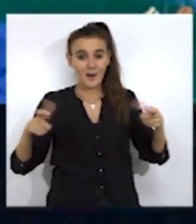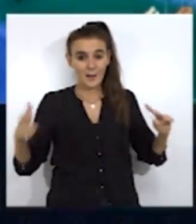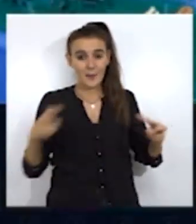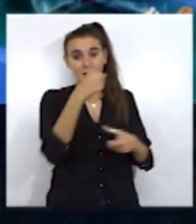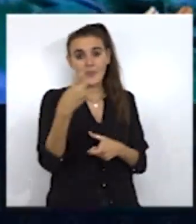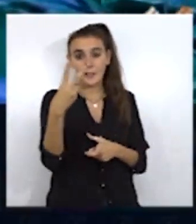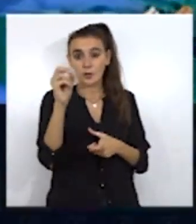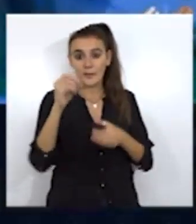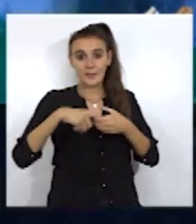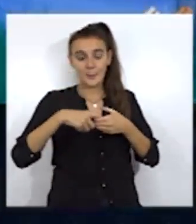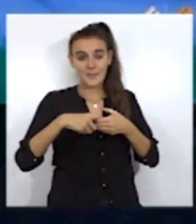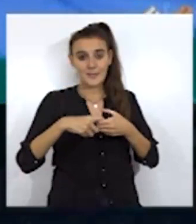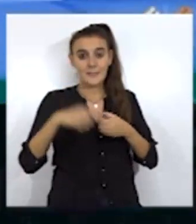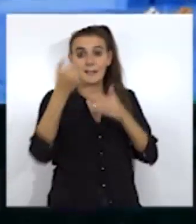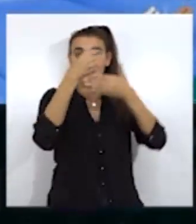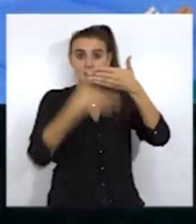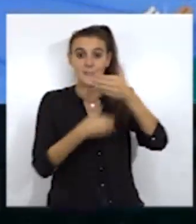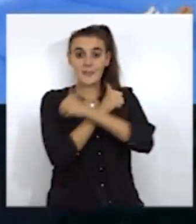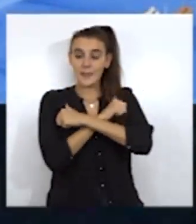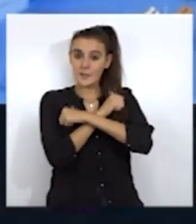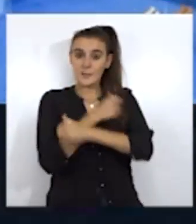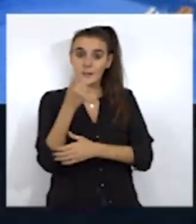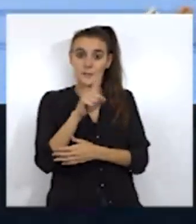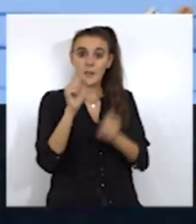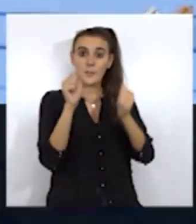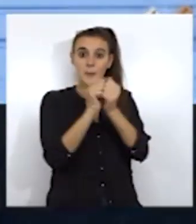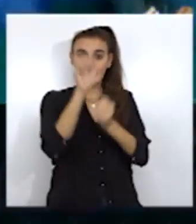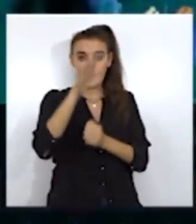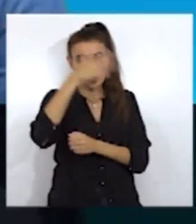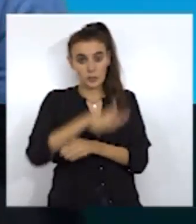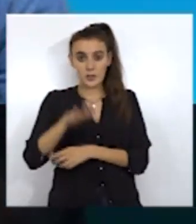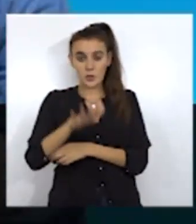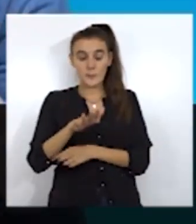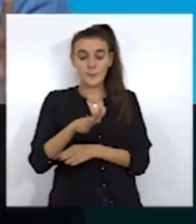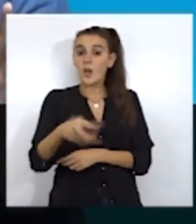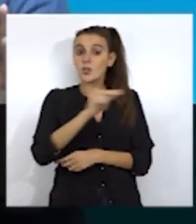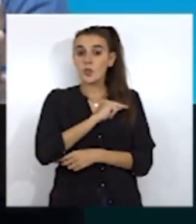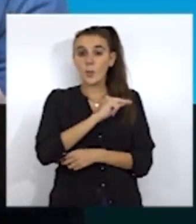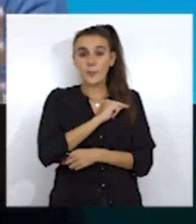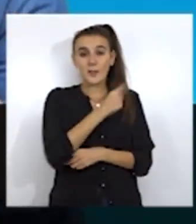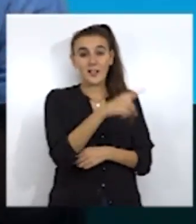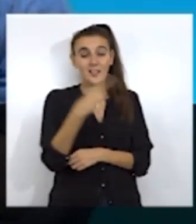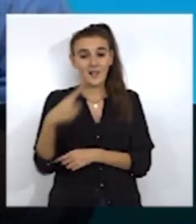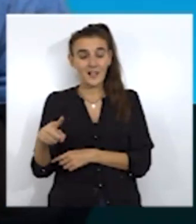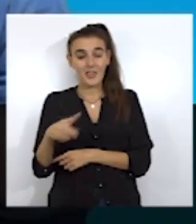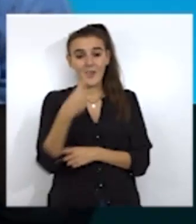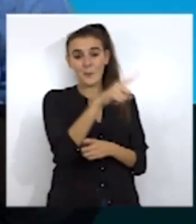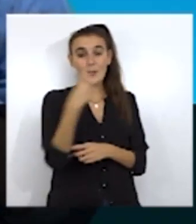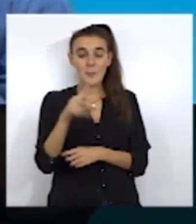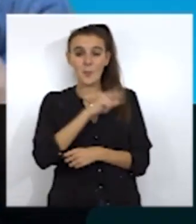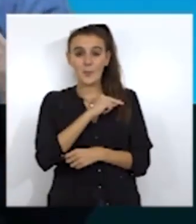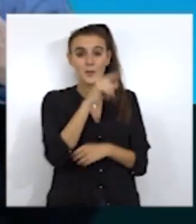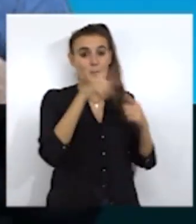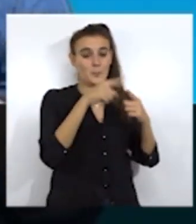y existe una lista de espera de más de 25 niños. Sobre los premios... Cada categoría tiene sus propios premios. La categoría